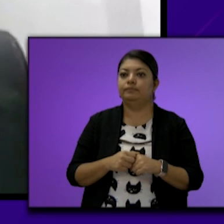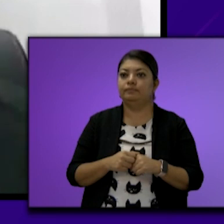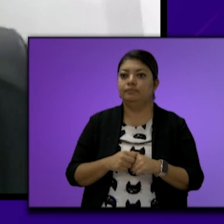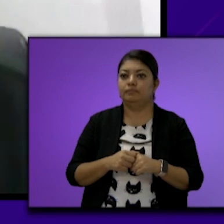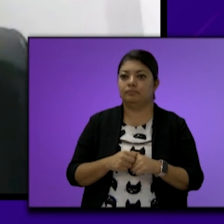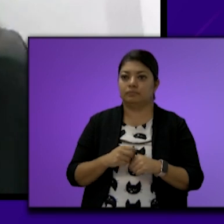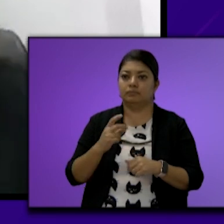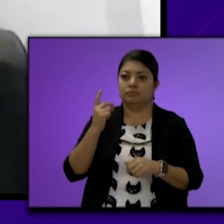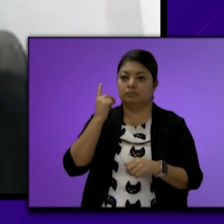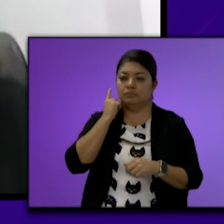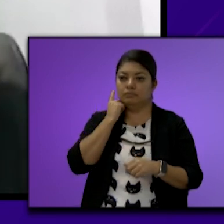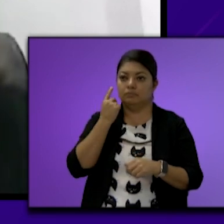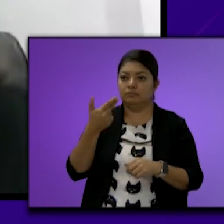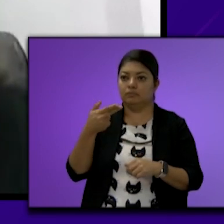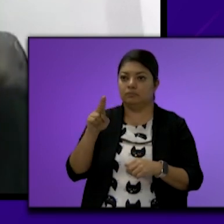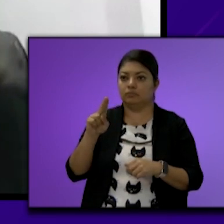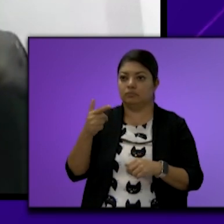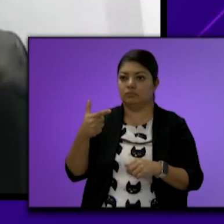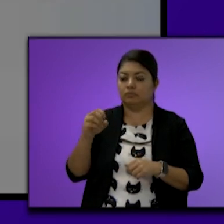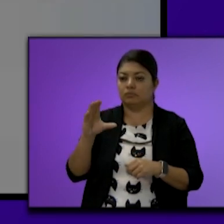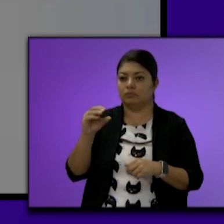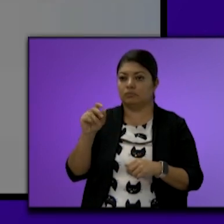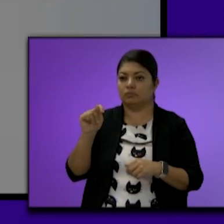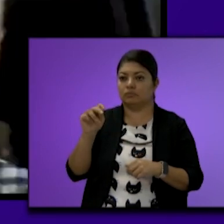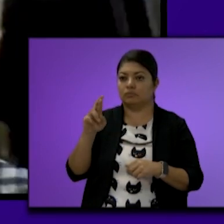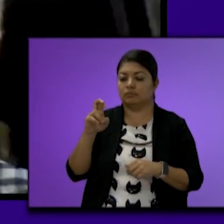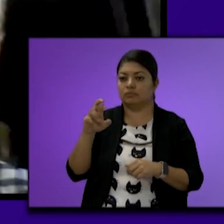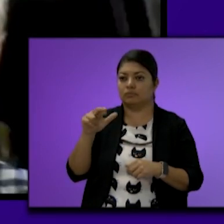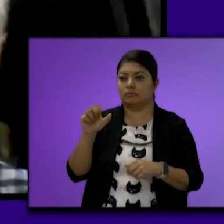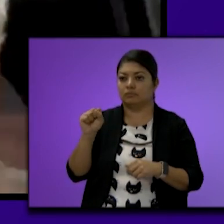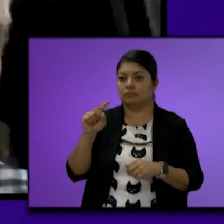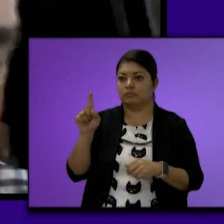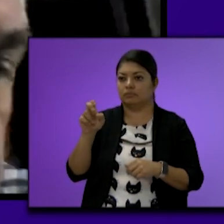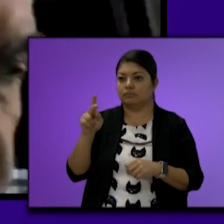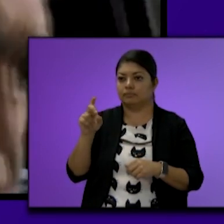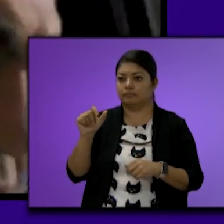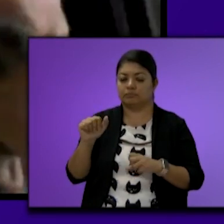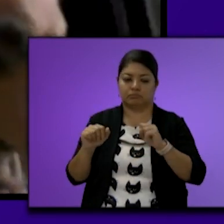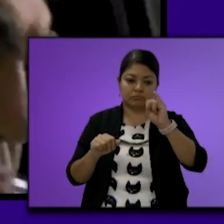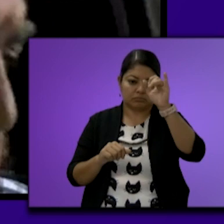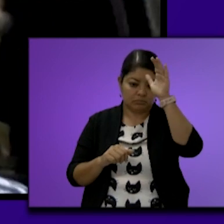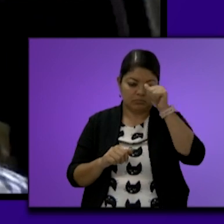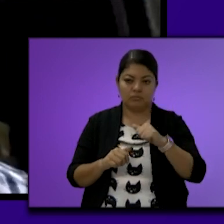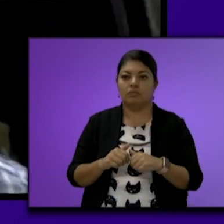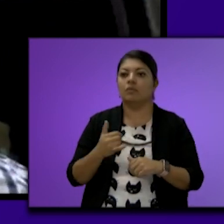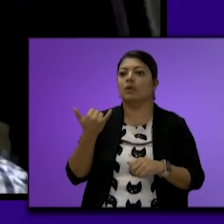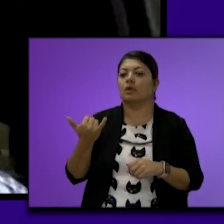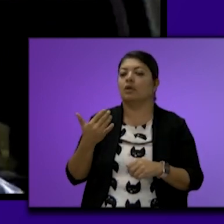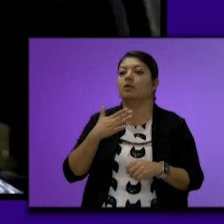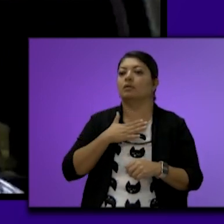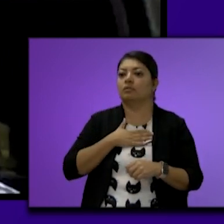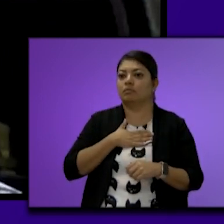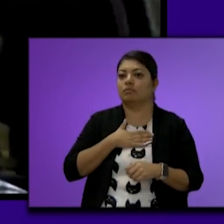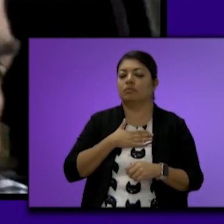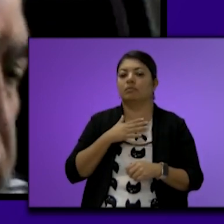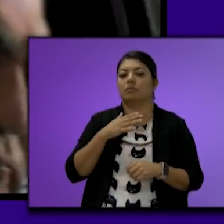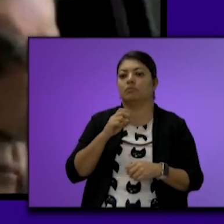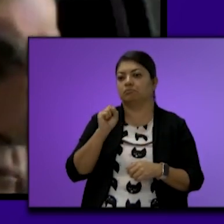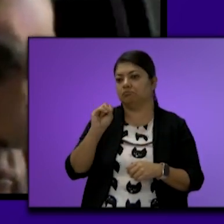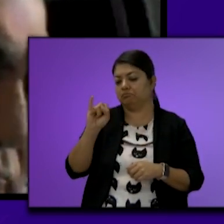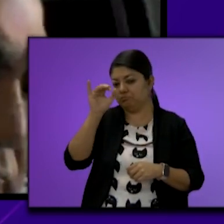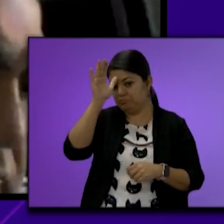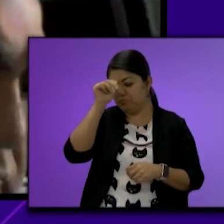Diputado Hugo Contreras Cepeda A favor Y la del uso de la voz A favor